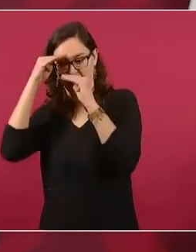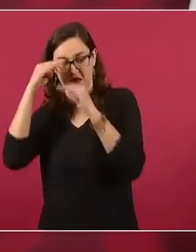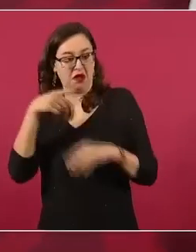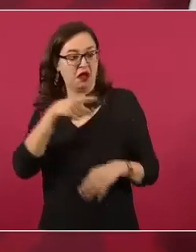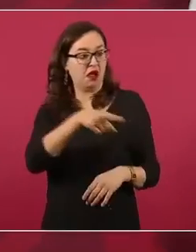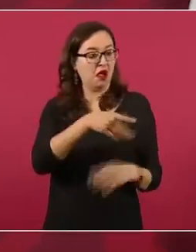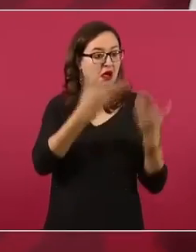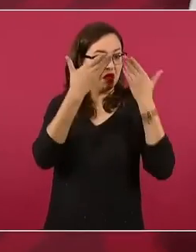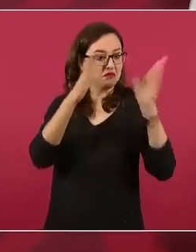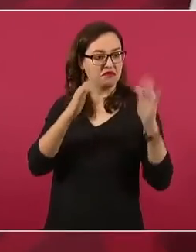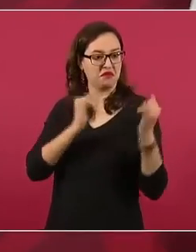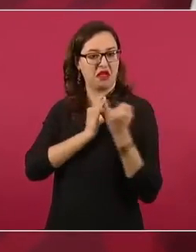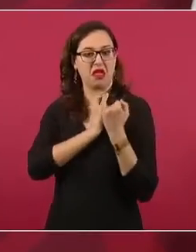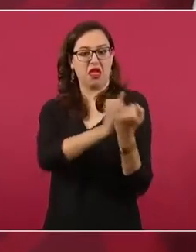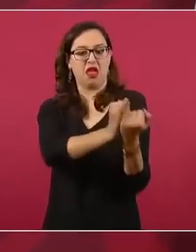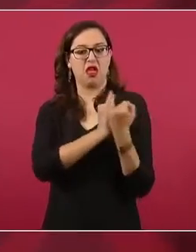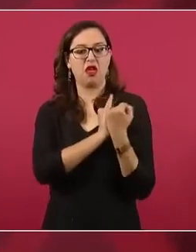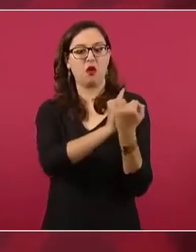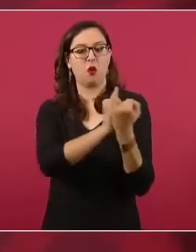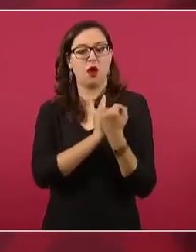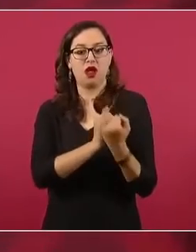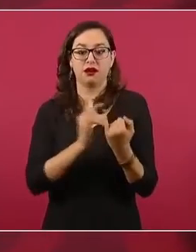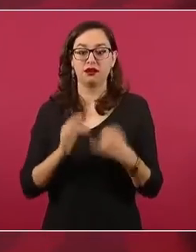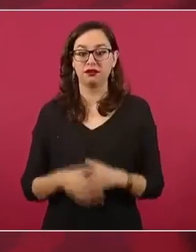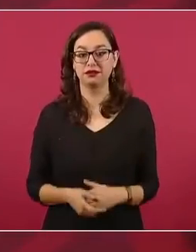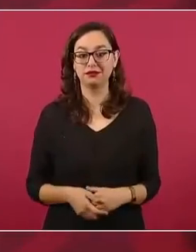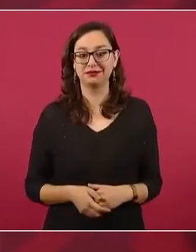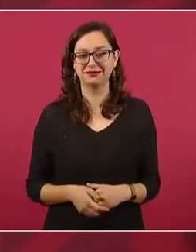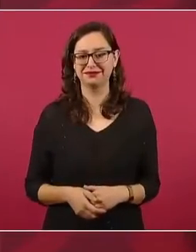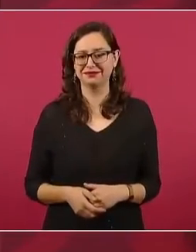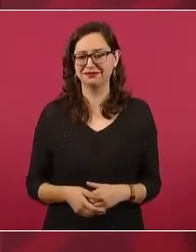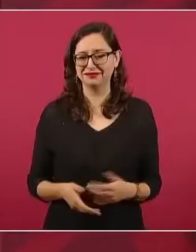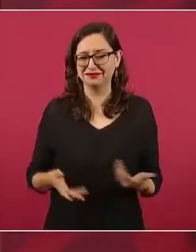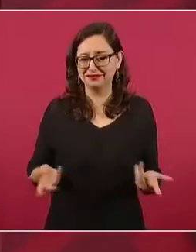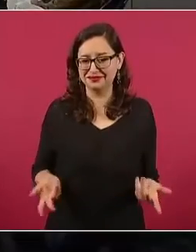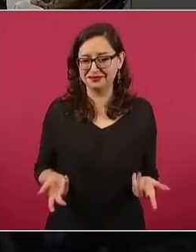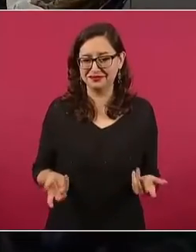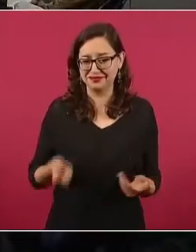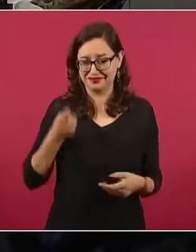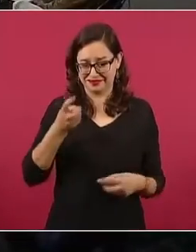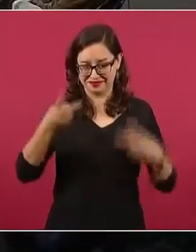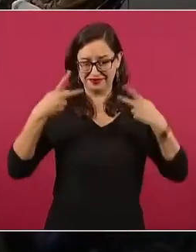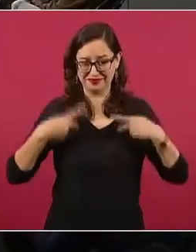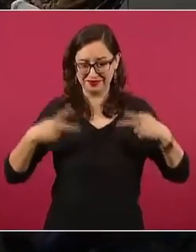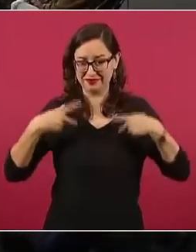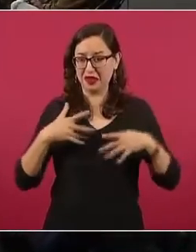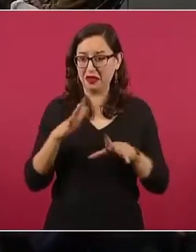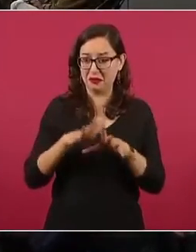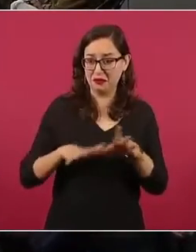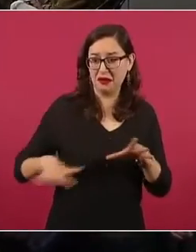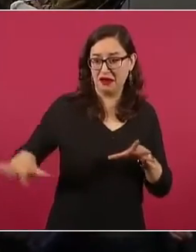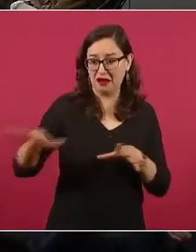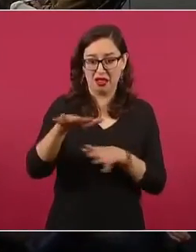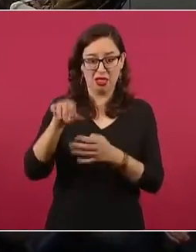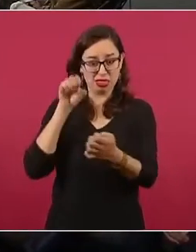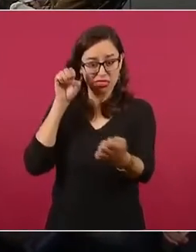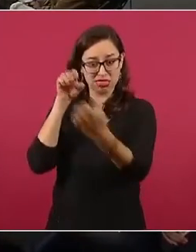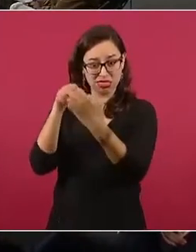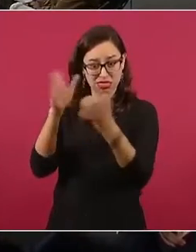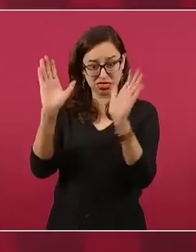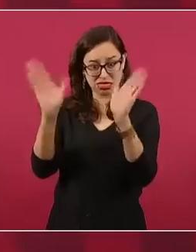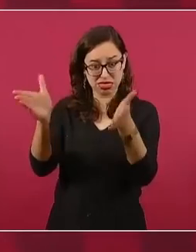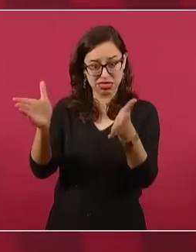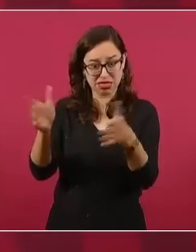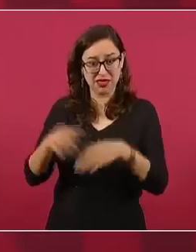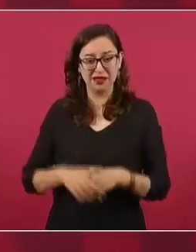ya van a contar con el apoyo del